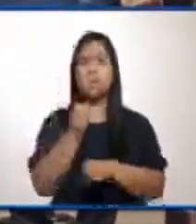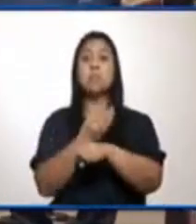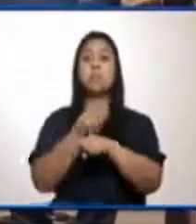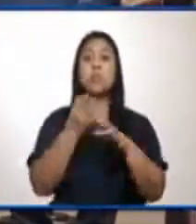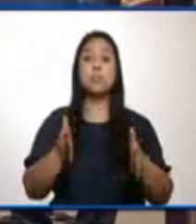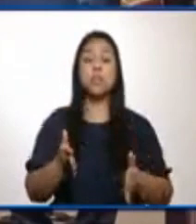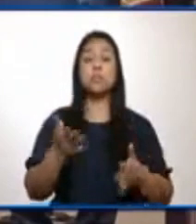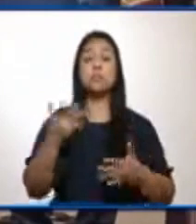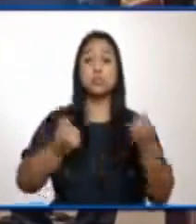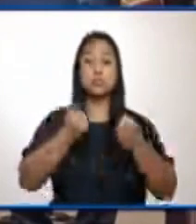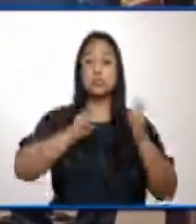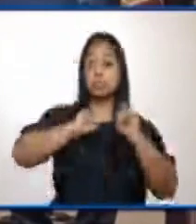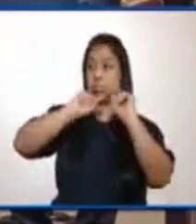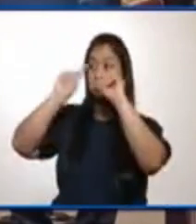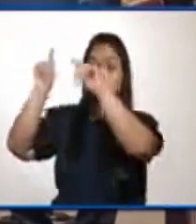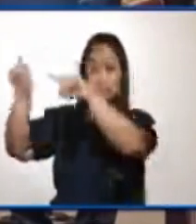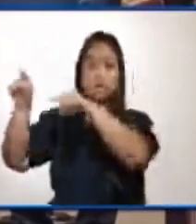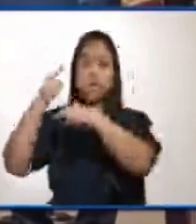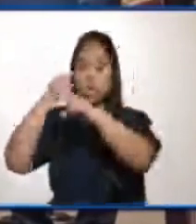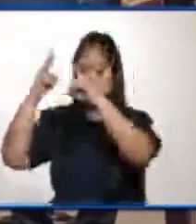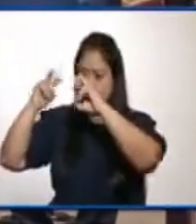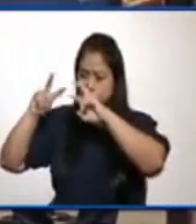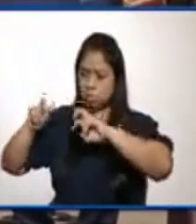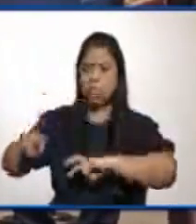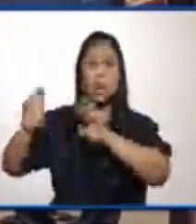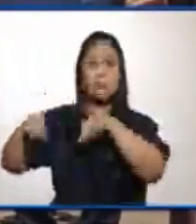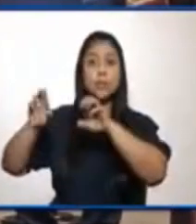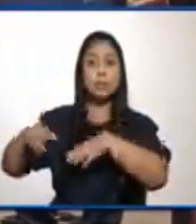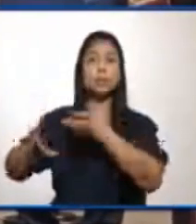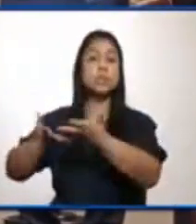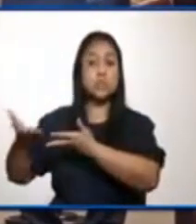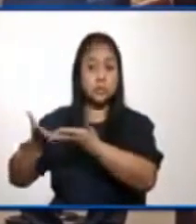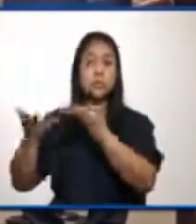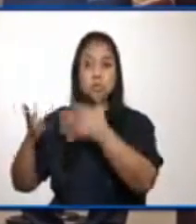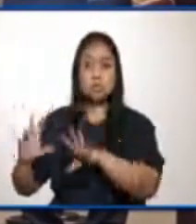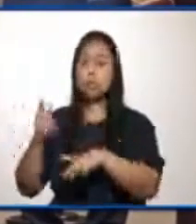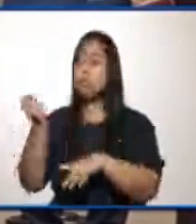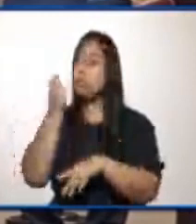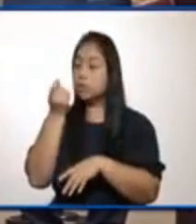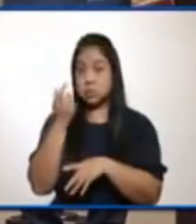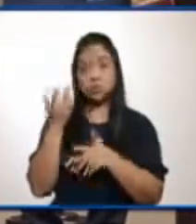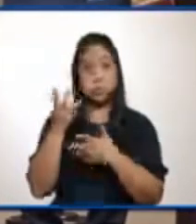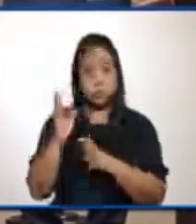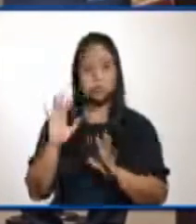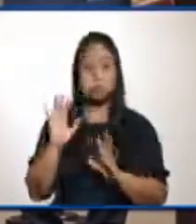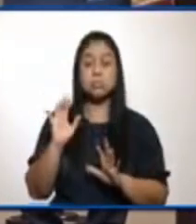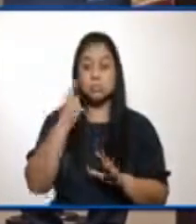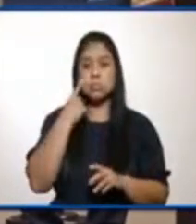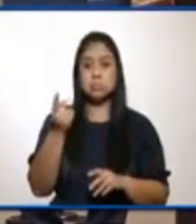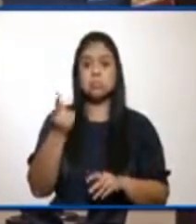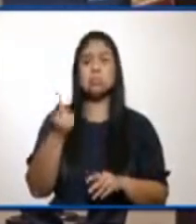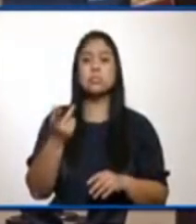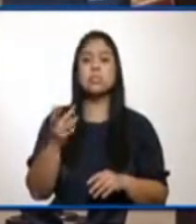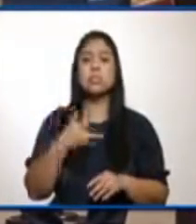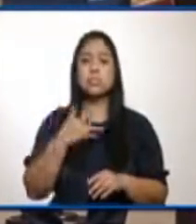mandaron una unidad a chequear a la persona, la atendieron, le dieron medicamento en ese